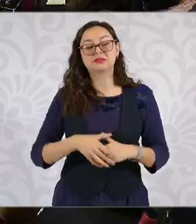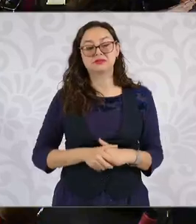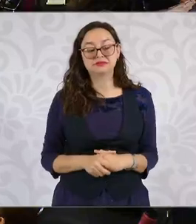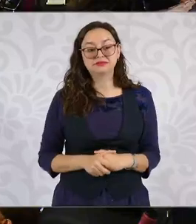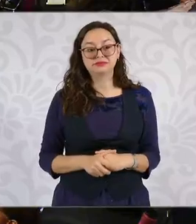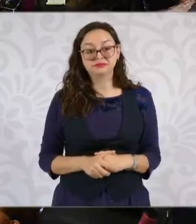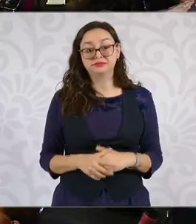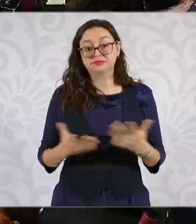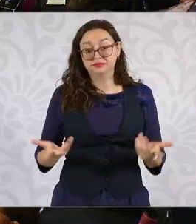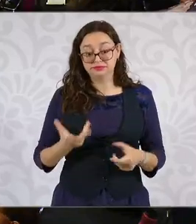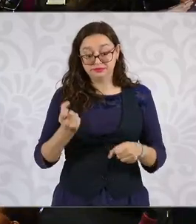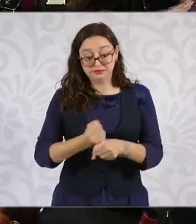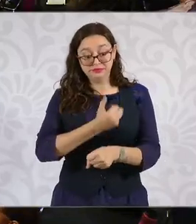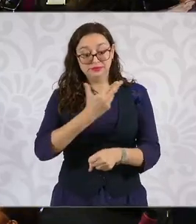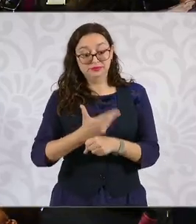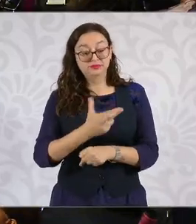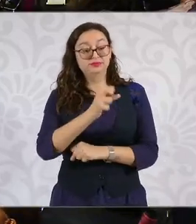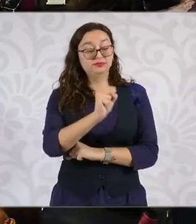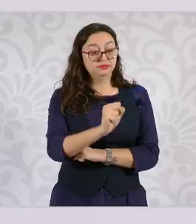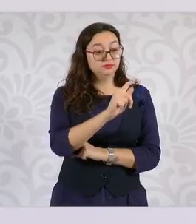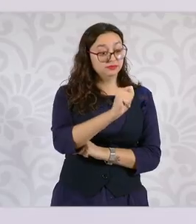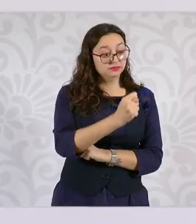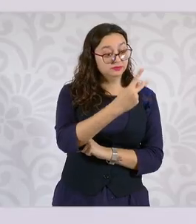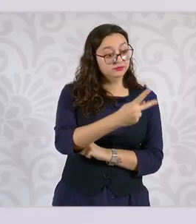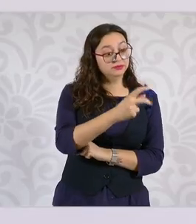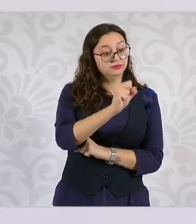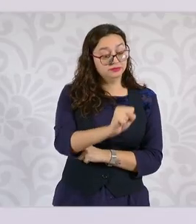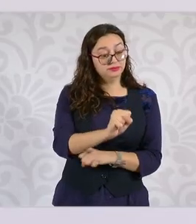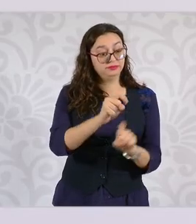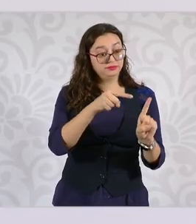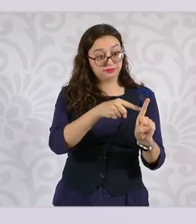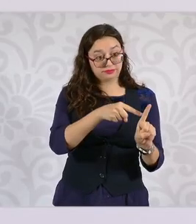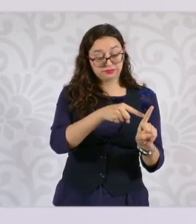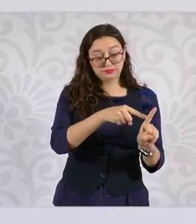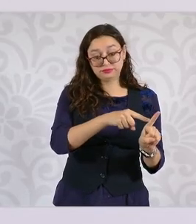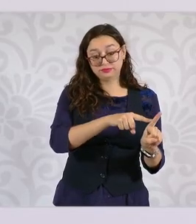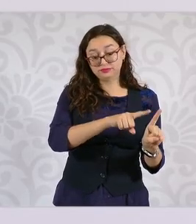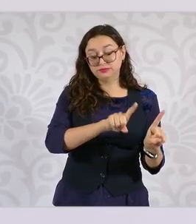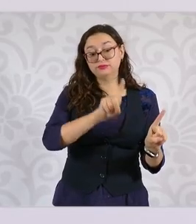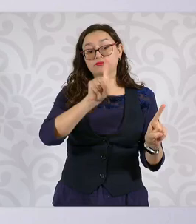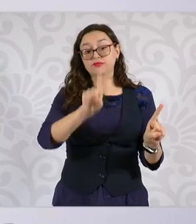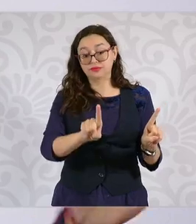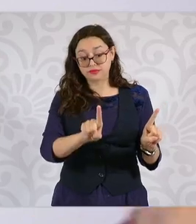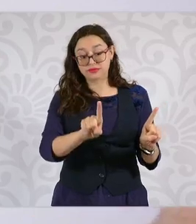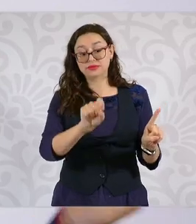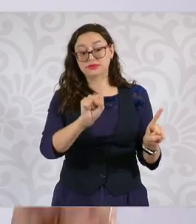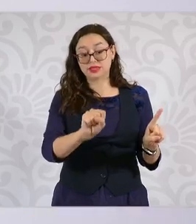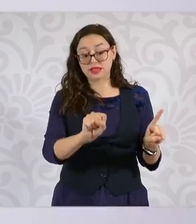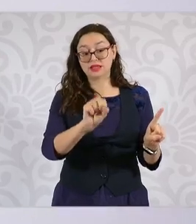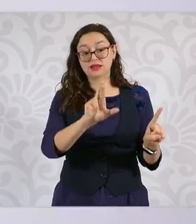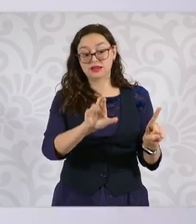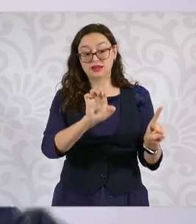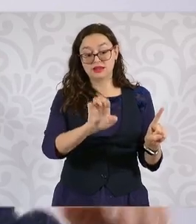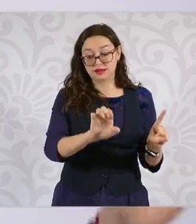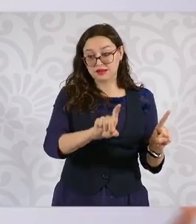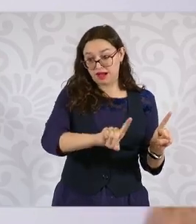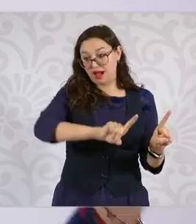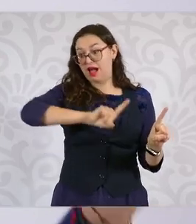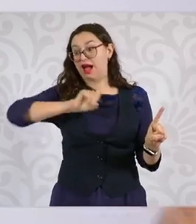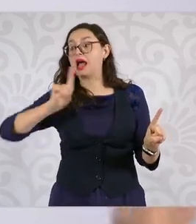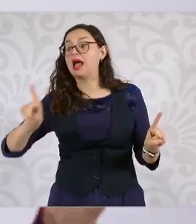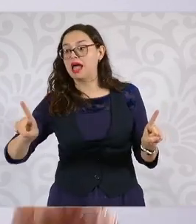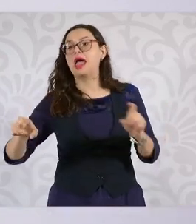Trabajo pues a través de la Secretaría de Relaciones Exteriores se dice pues queremos hablar del trabajo sobre el tema del